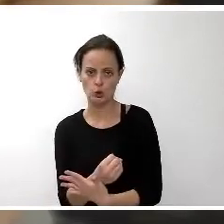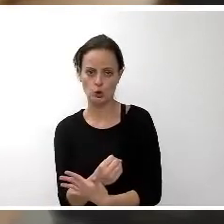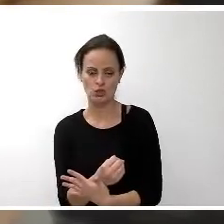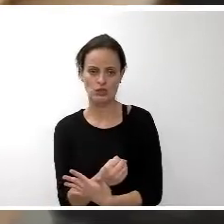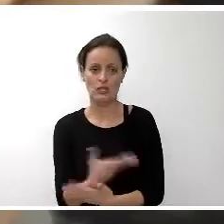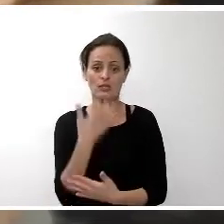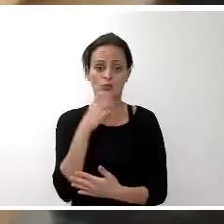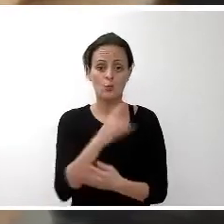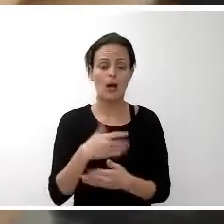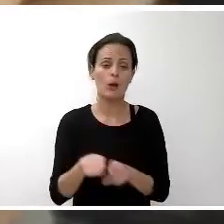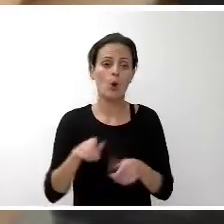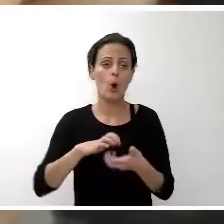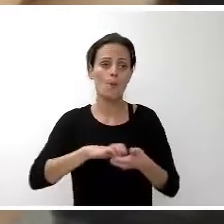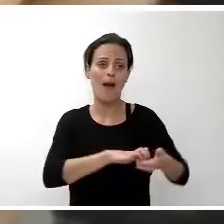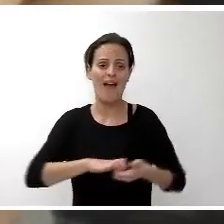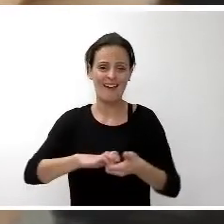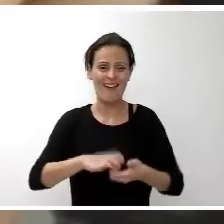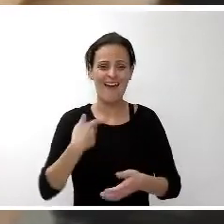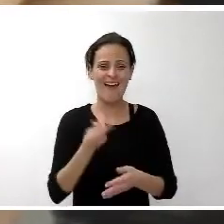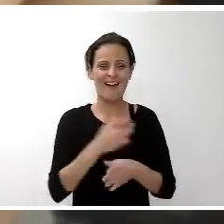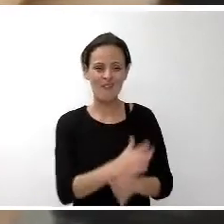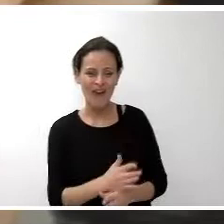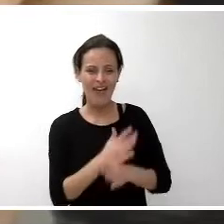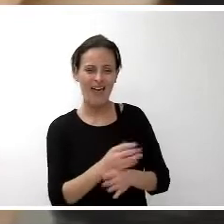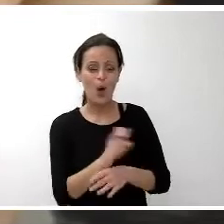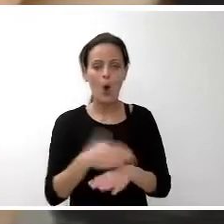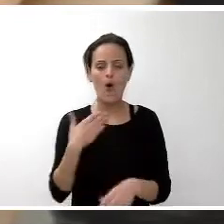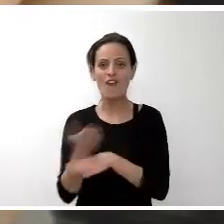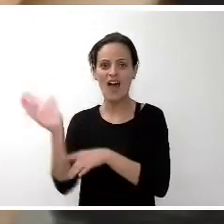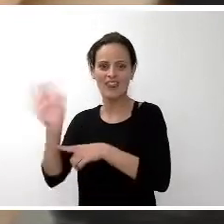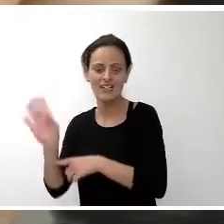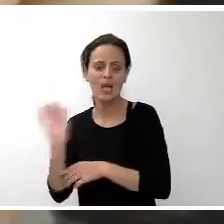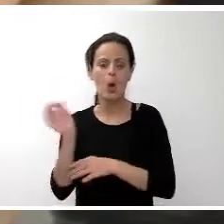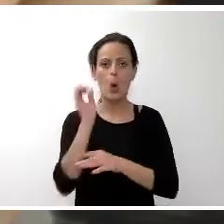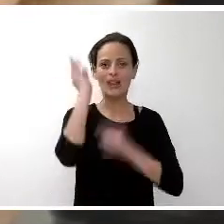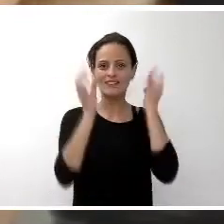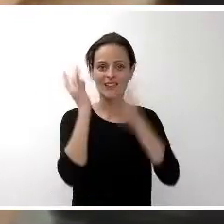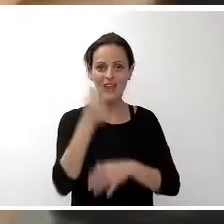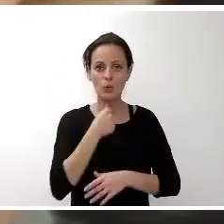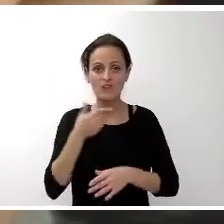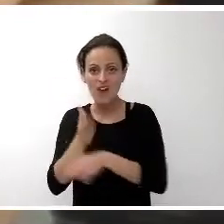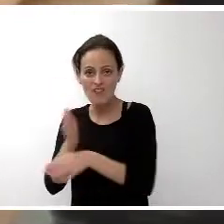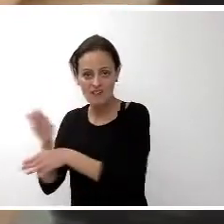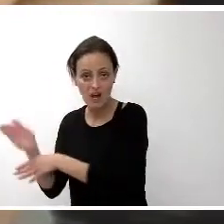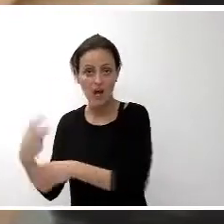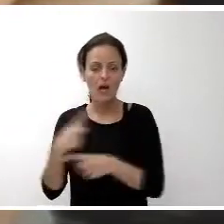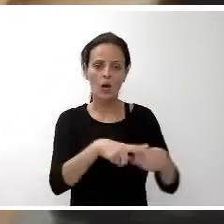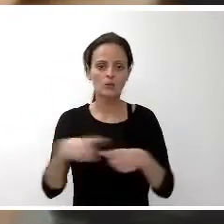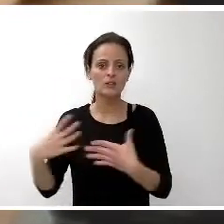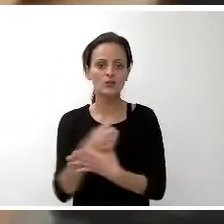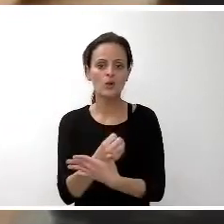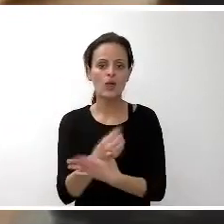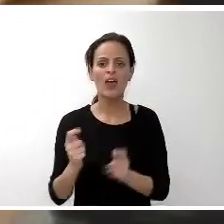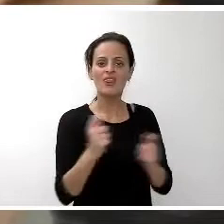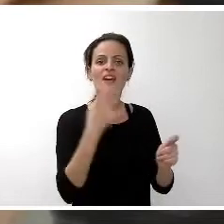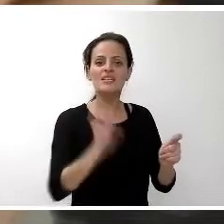cuando vas a jugar a un parque, o también cuando coges y vas al cine, o a las actividades que te gustan. Todas esas cosas las posibilita